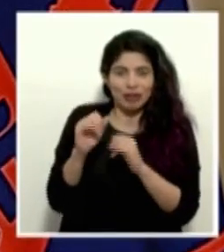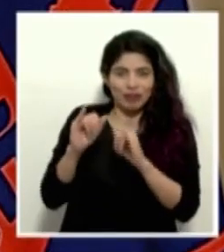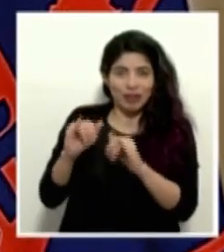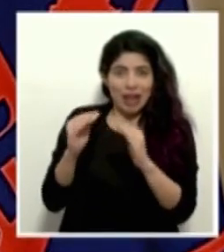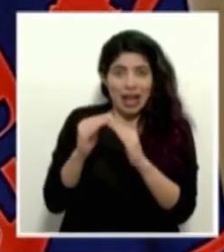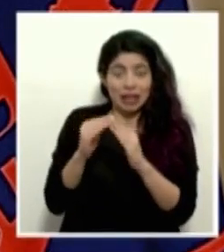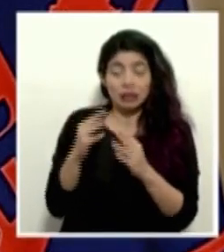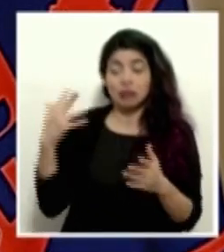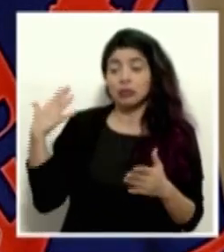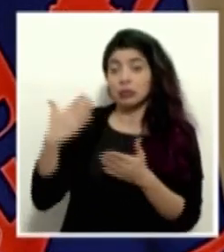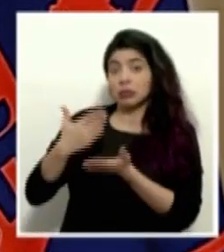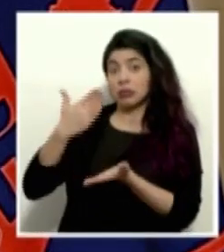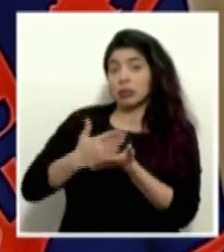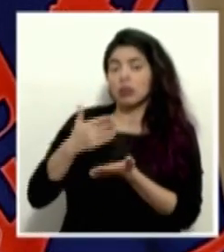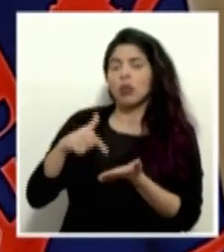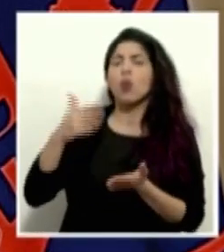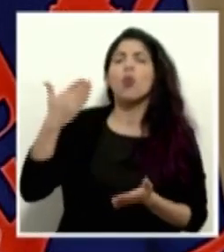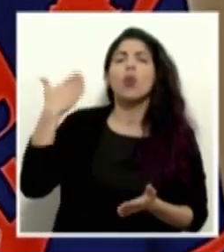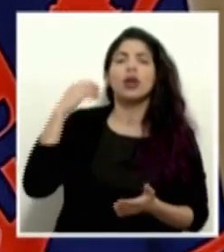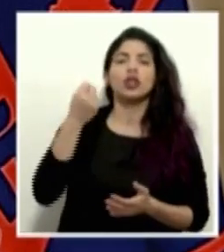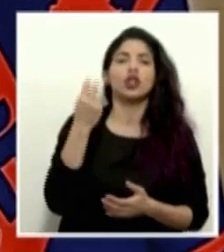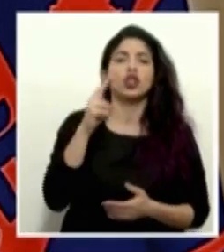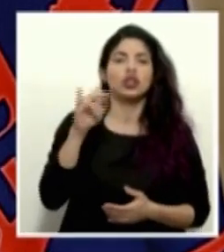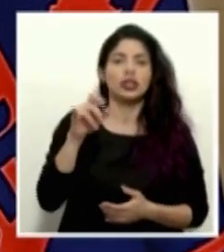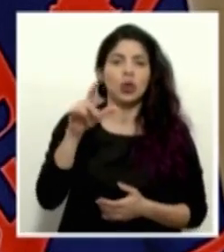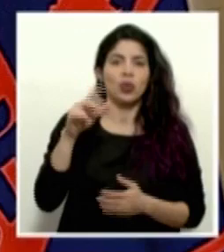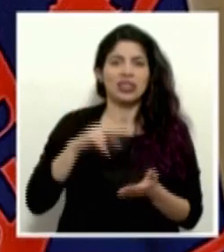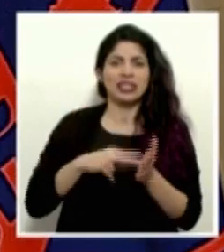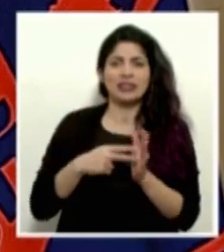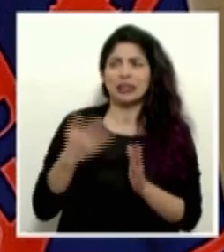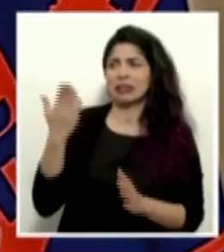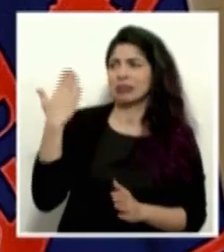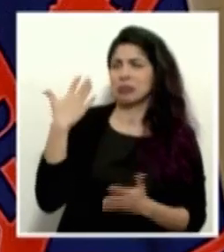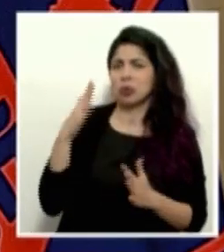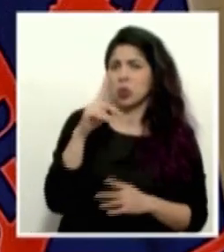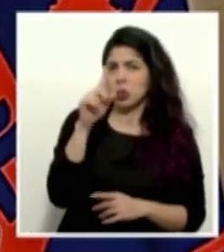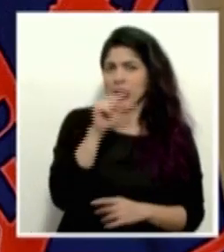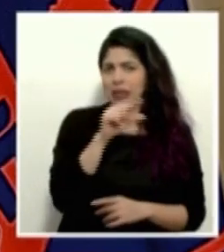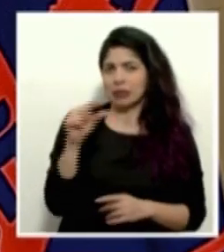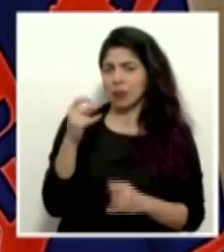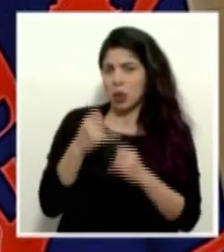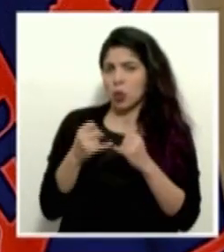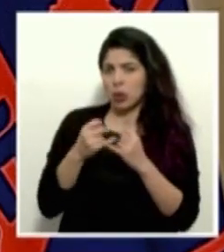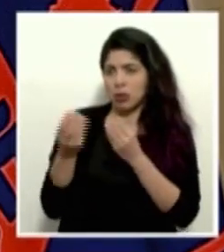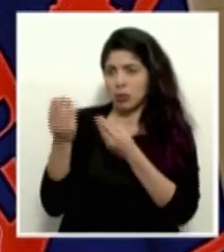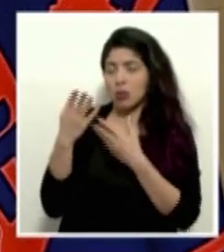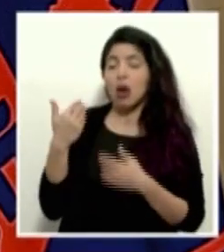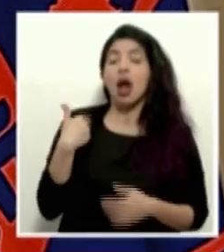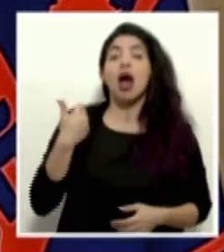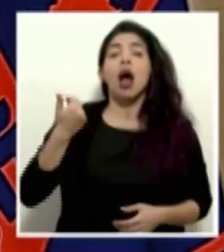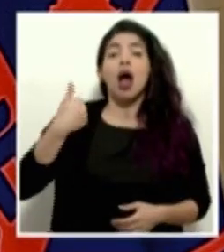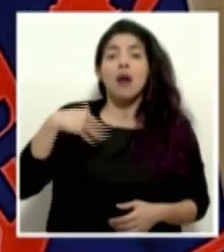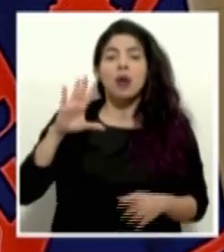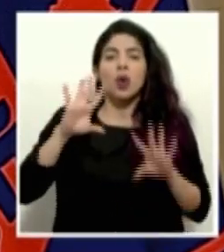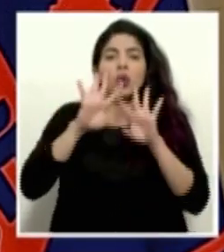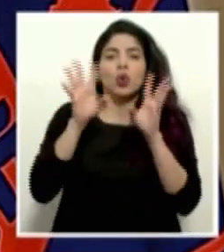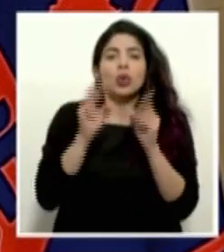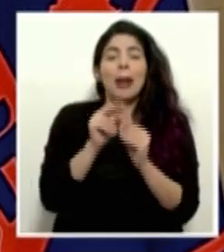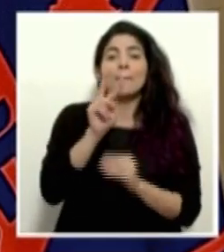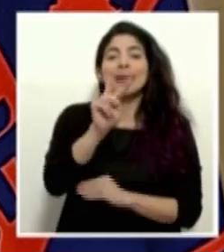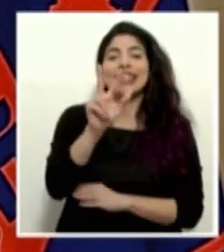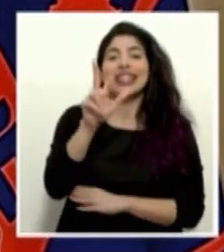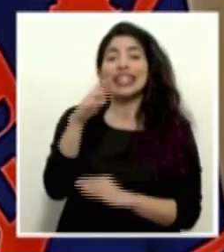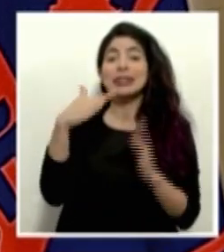El corte que tengo es al 12 de julio, hace más o menos una semana. Teníamos ya un total de